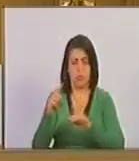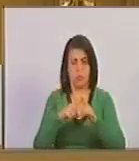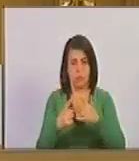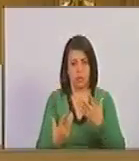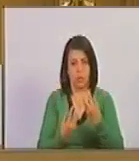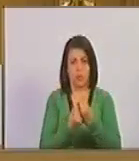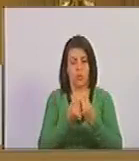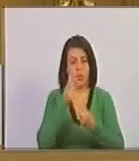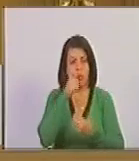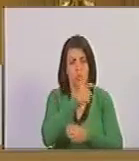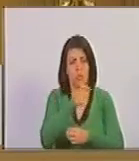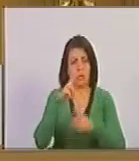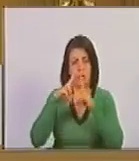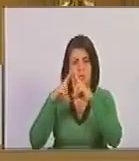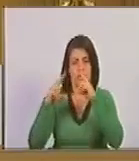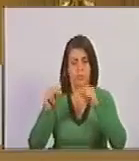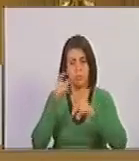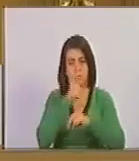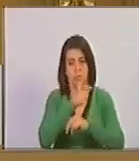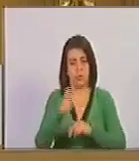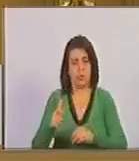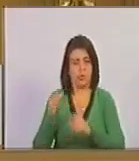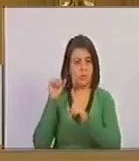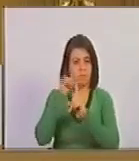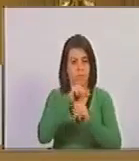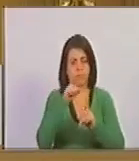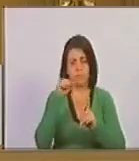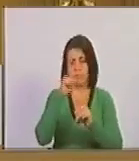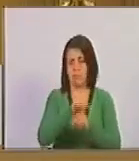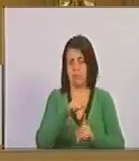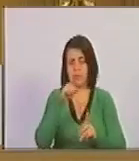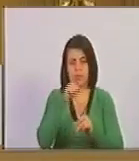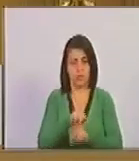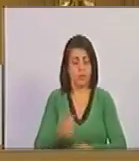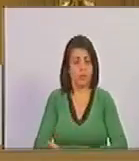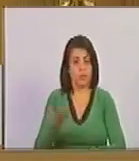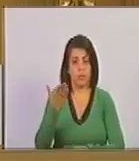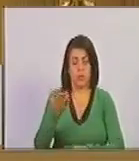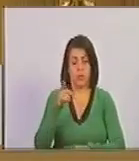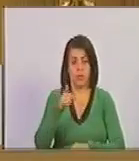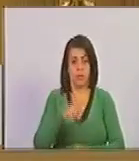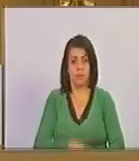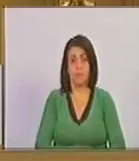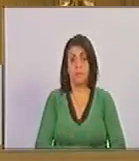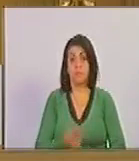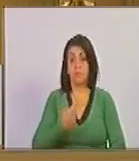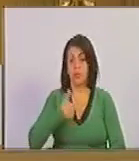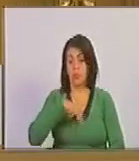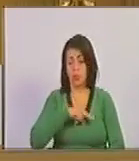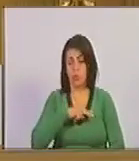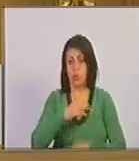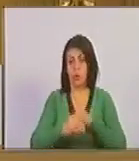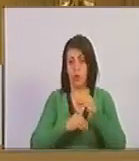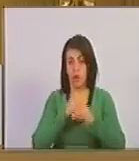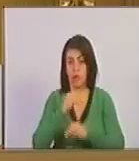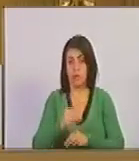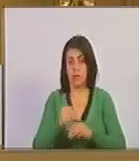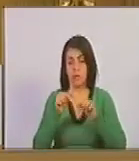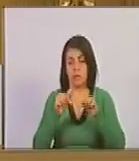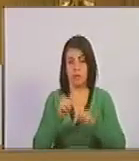el pueblo nicaragüense. Era un pueblo donde una lucha, una lucha sumamente importante, que veníamos de ese